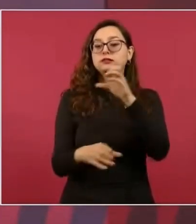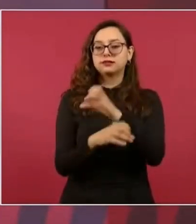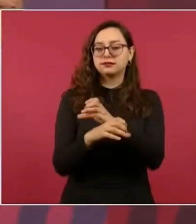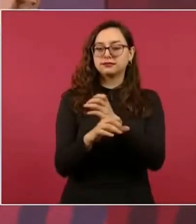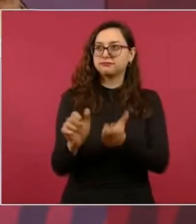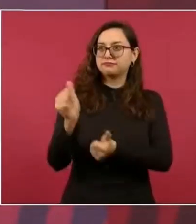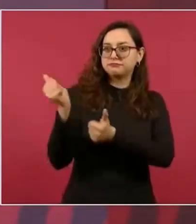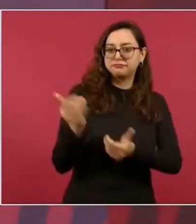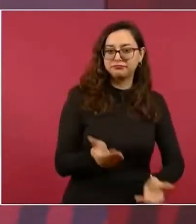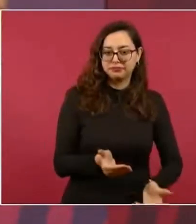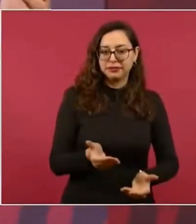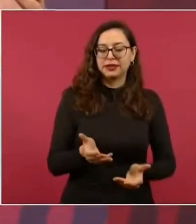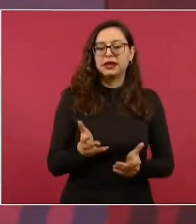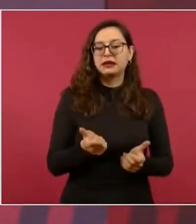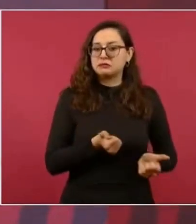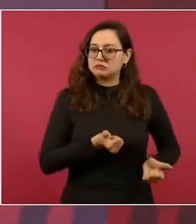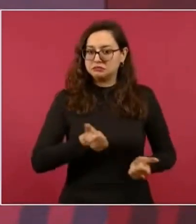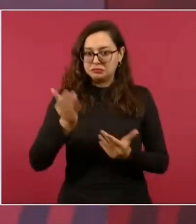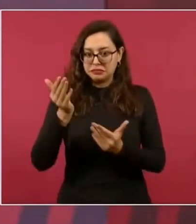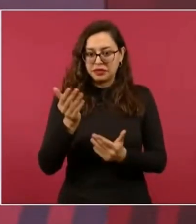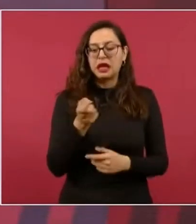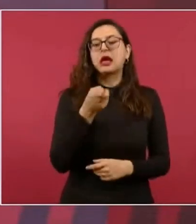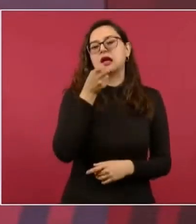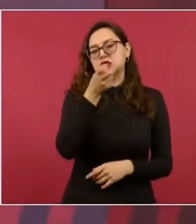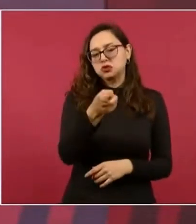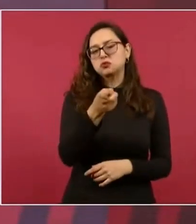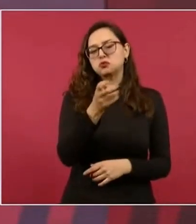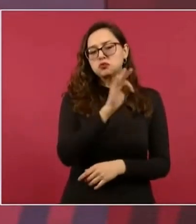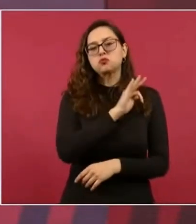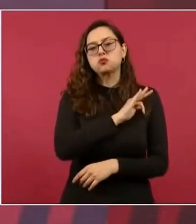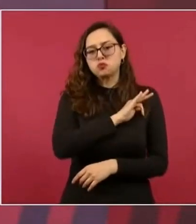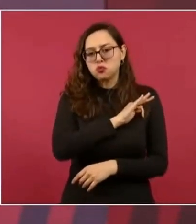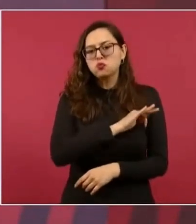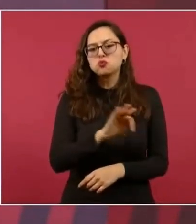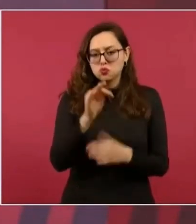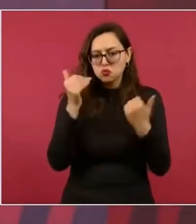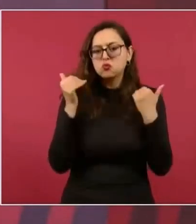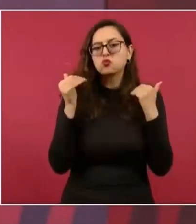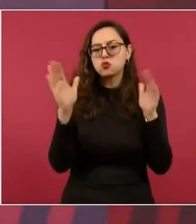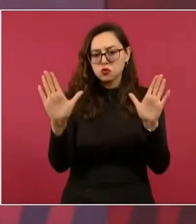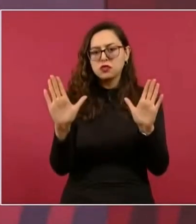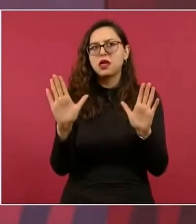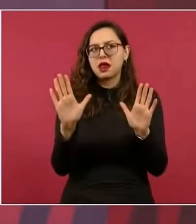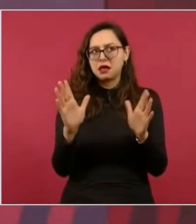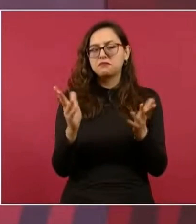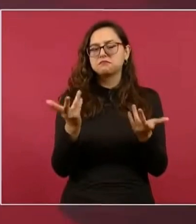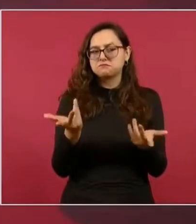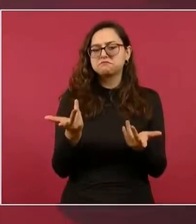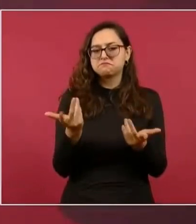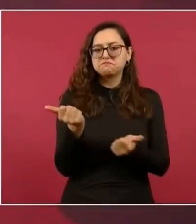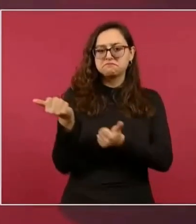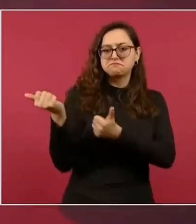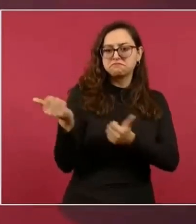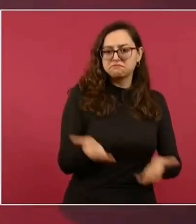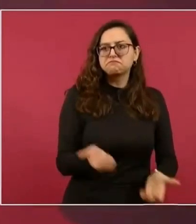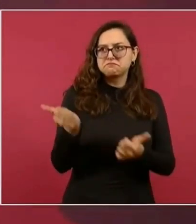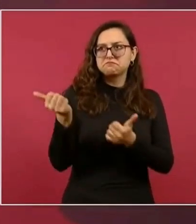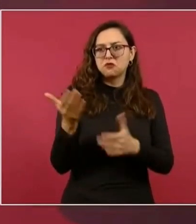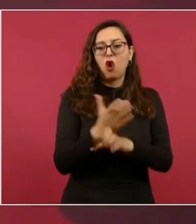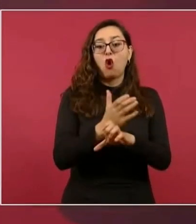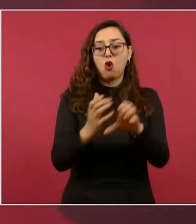con agencias aduanales, con